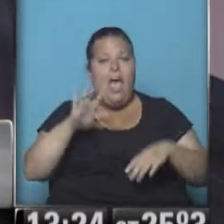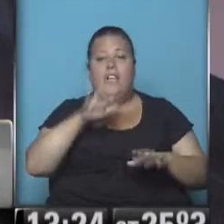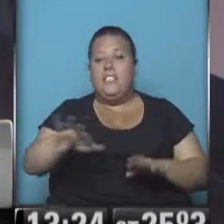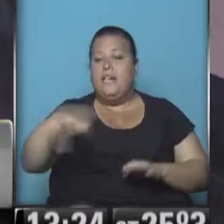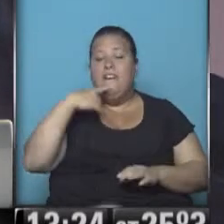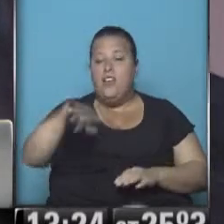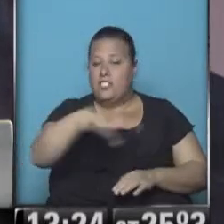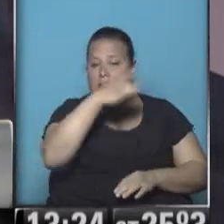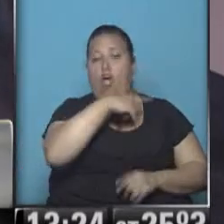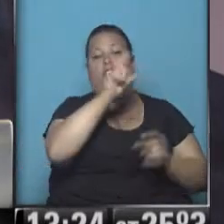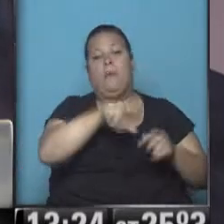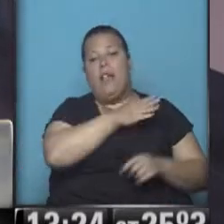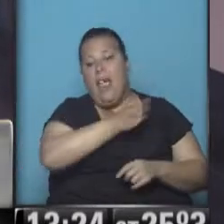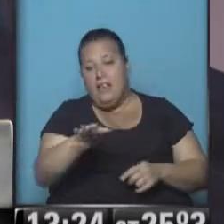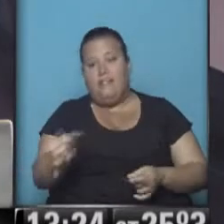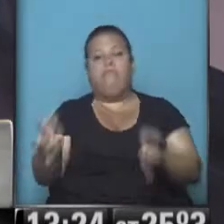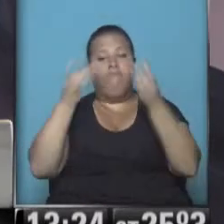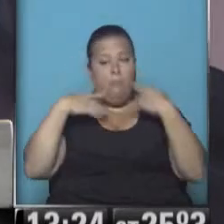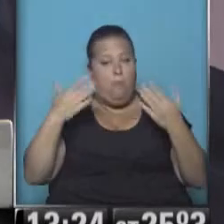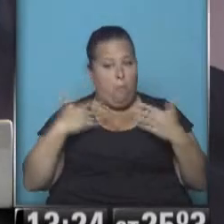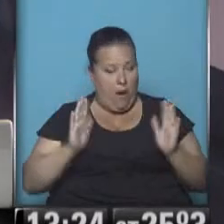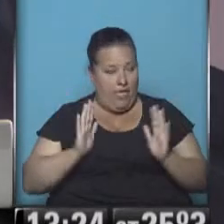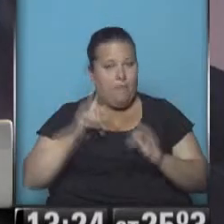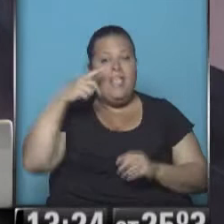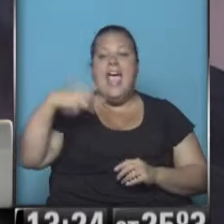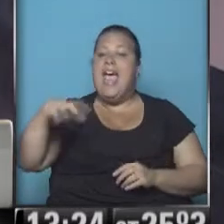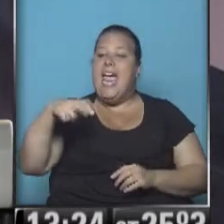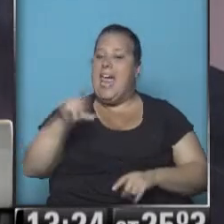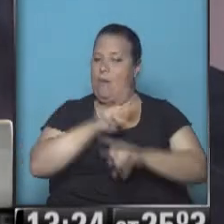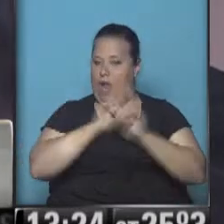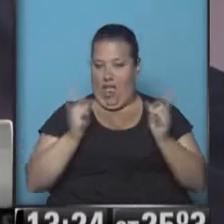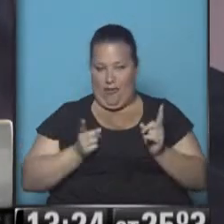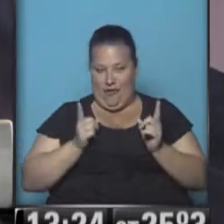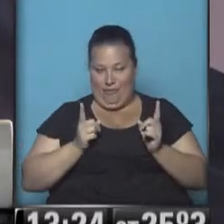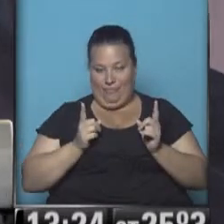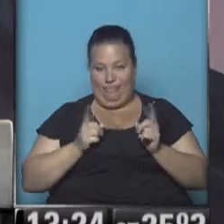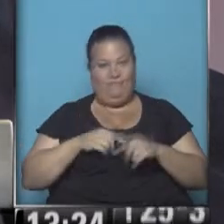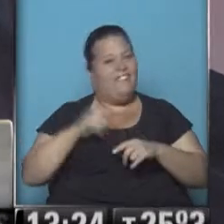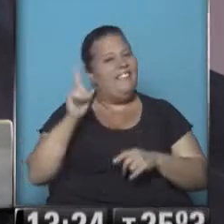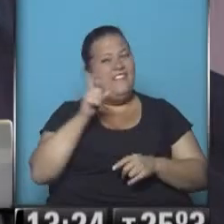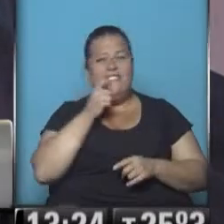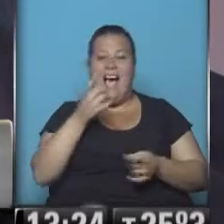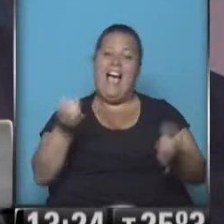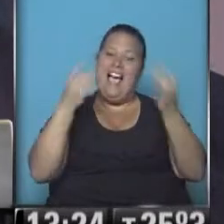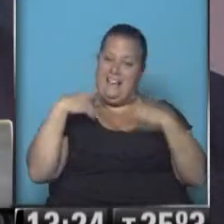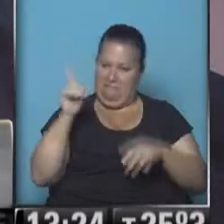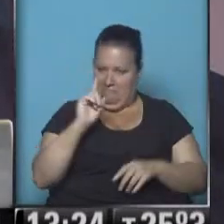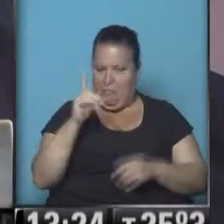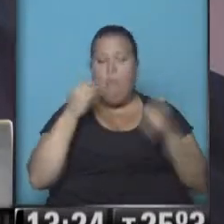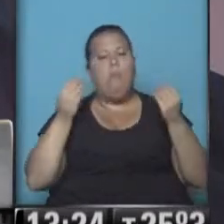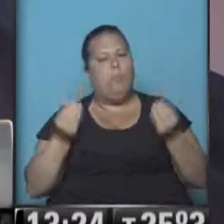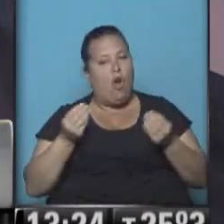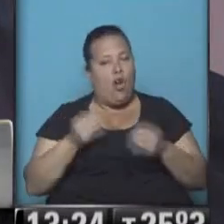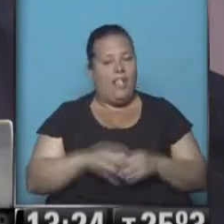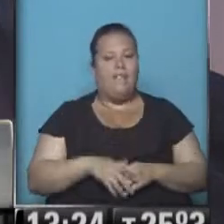se va y la persona entra luego y puede contagiarse. Para el ébola no es así, no es fácil contagiárselo. ¿Por qué?